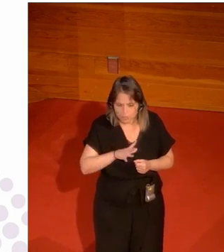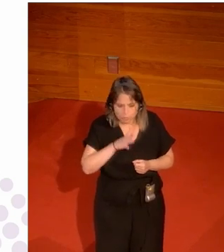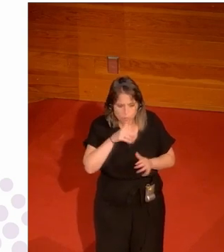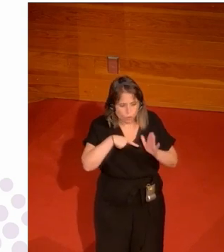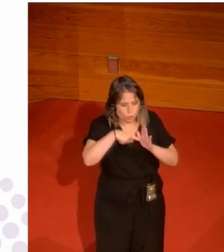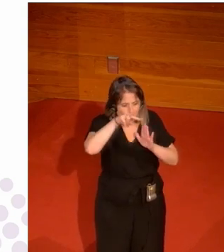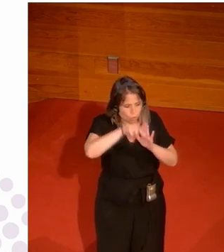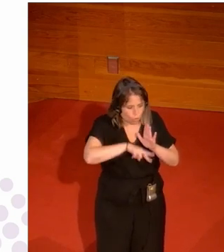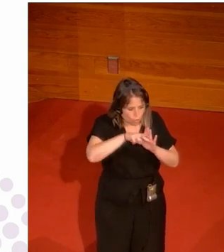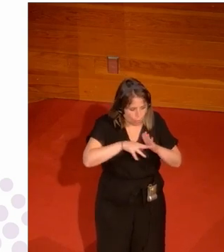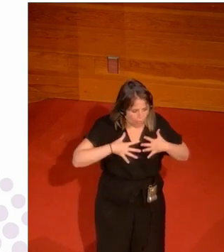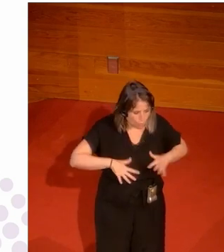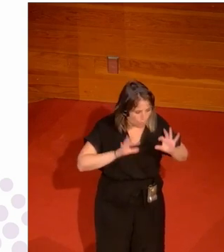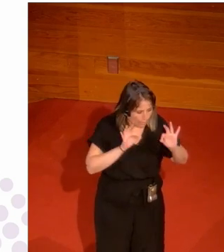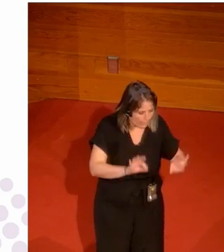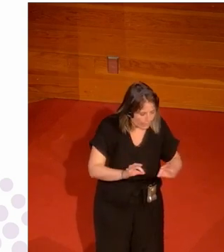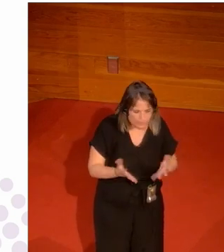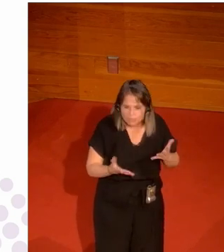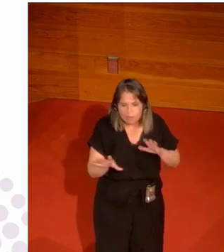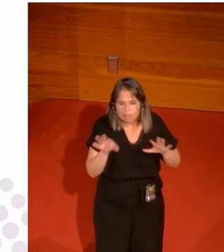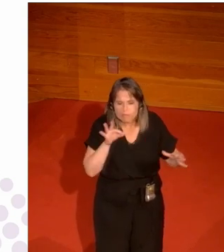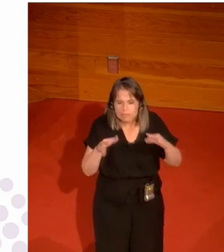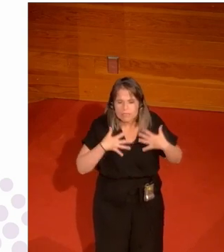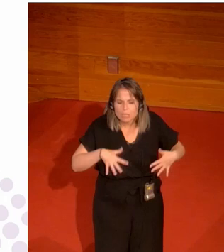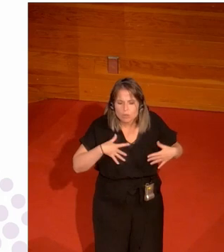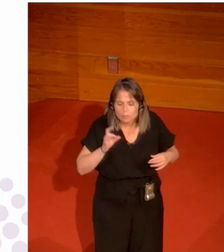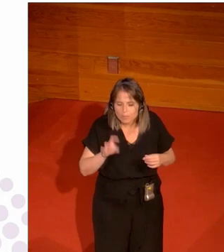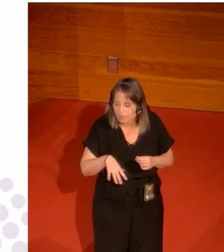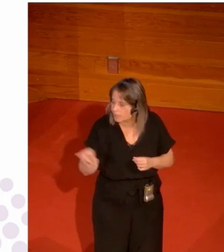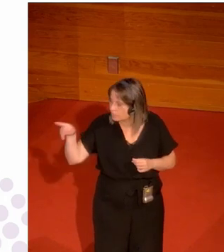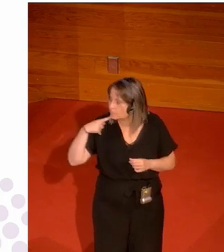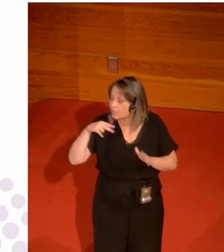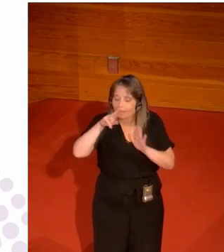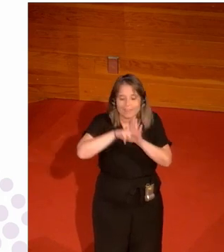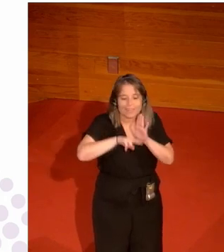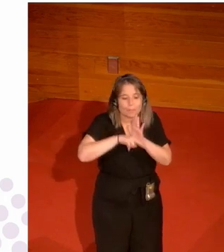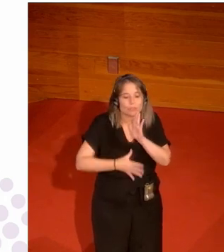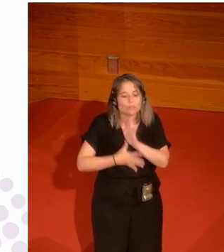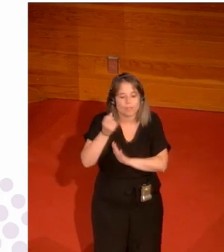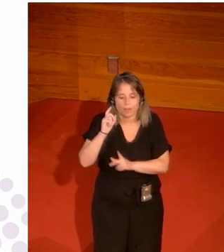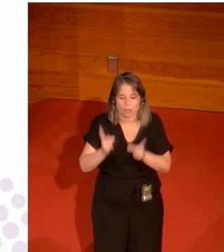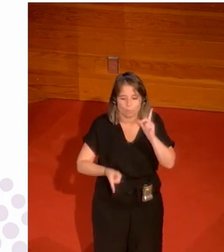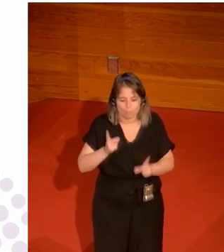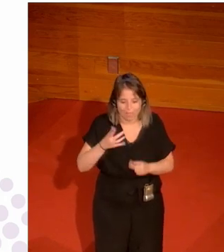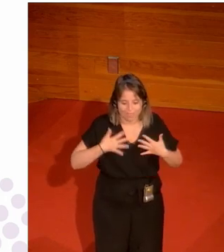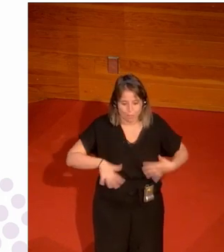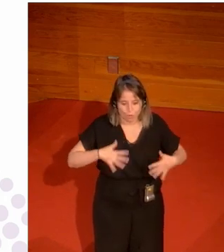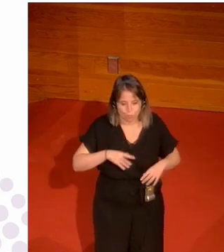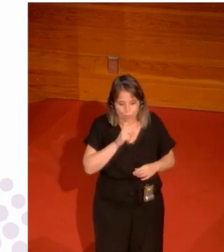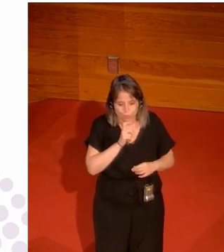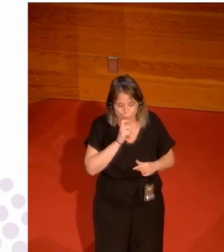norma porque tienen que vestirlo quién decide quién los reglamentos de cada federación son los que deciden la